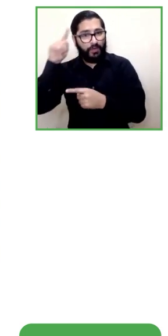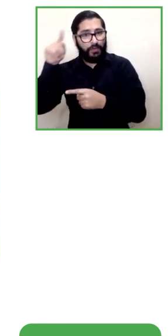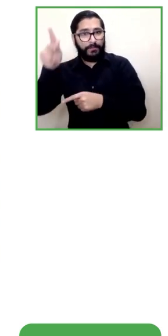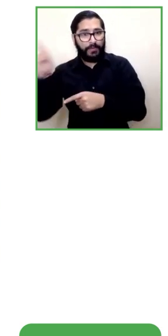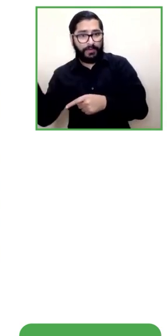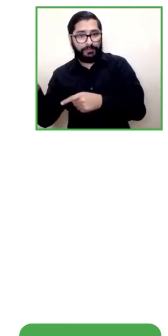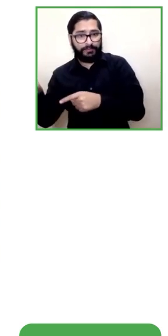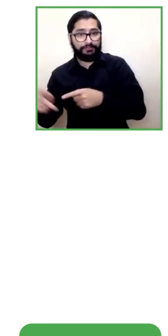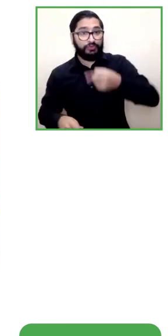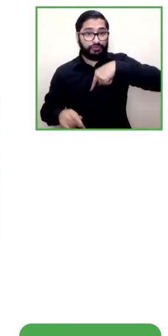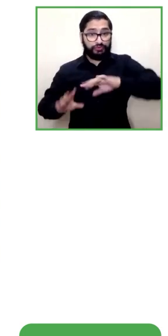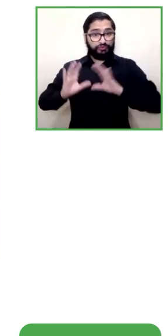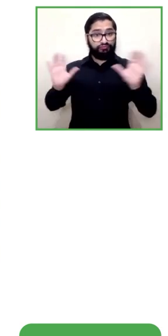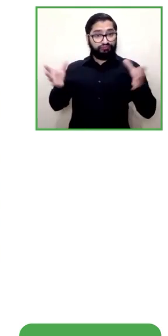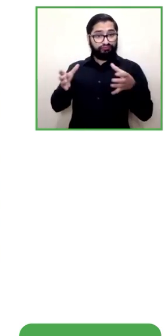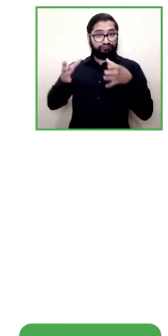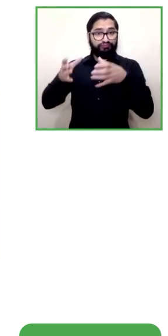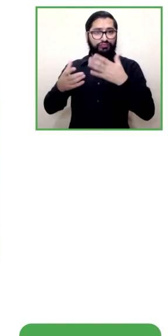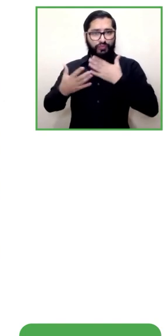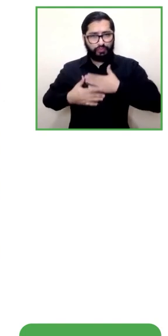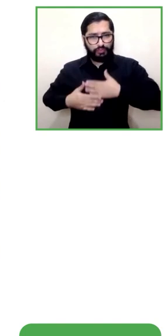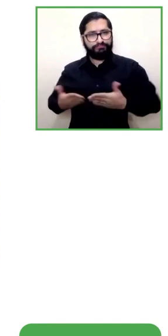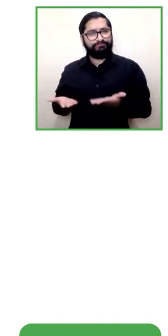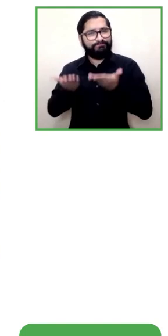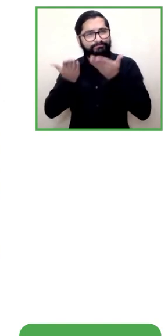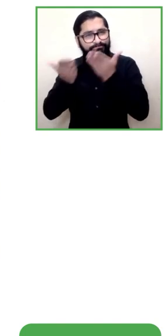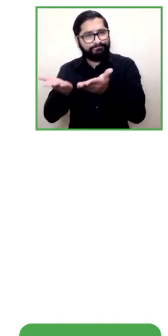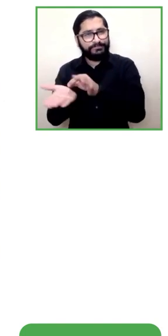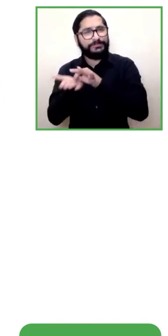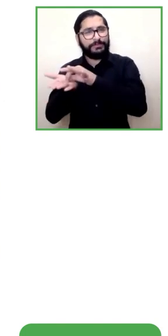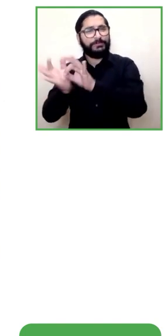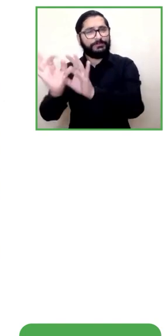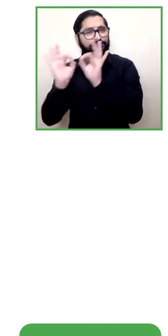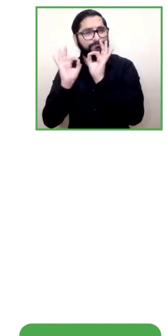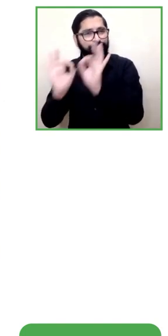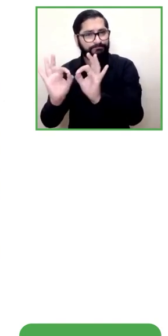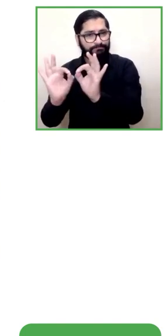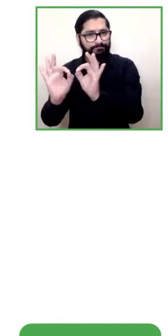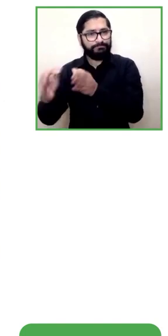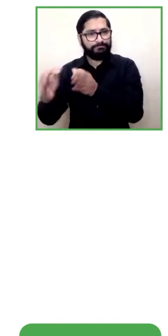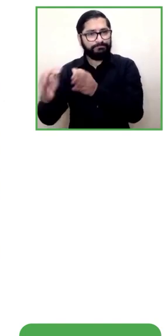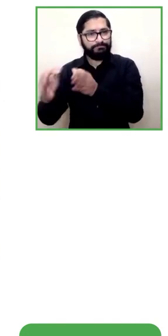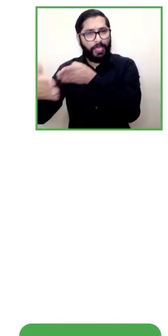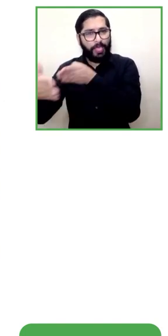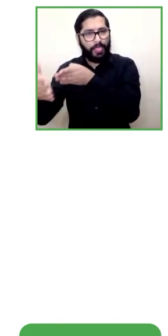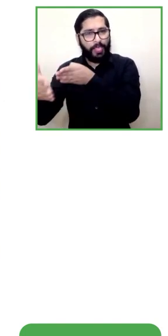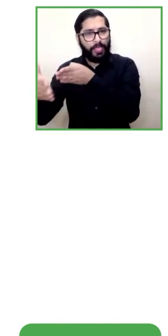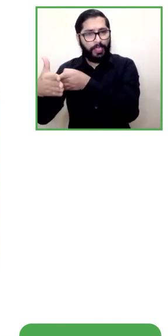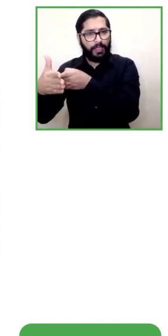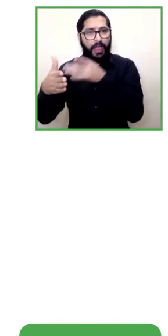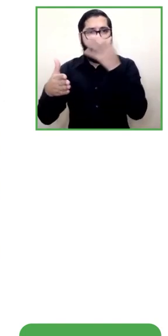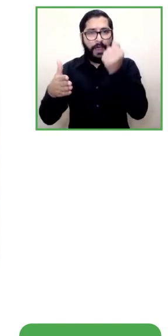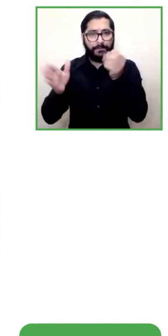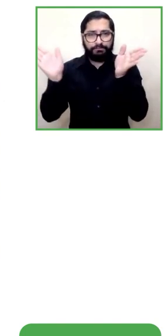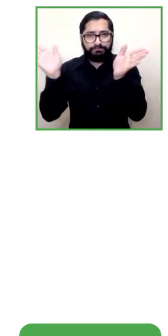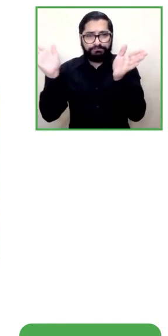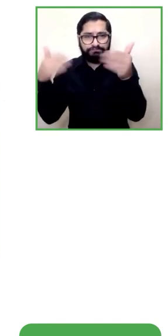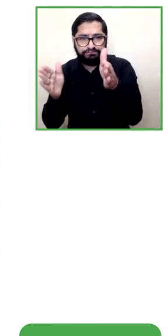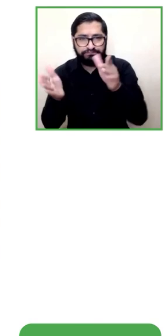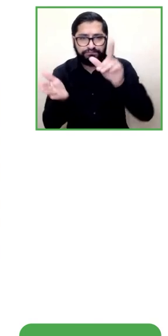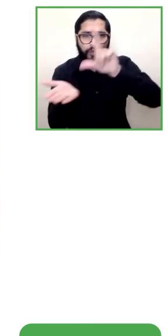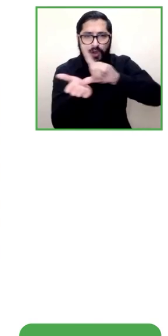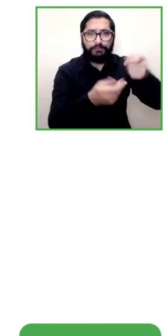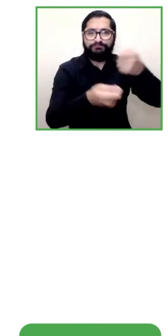precisión porque en algunos casos los obstáculos estén en lugares pequeños como tiendas y necesita mejor precisión